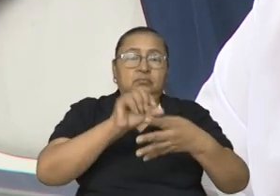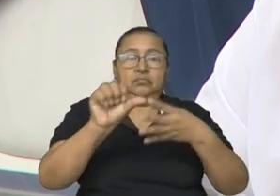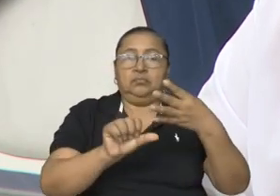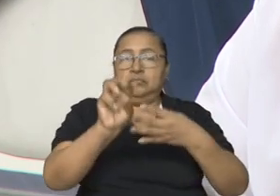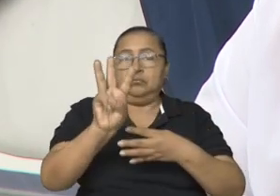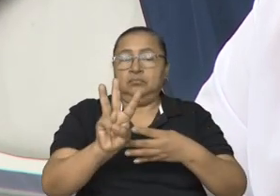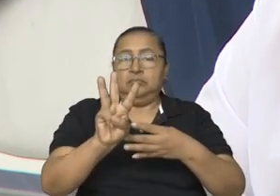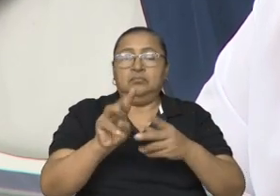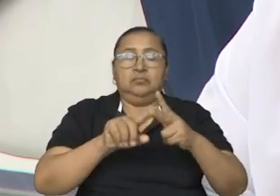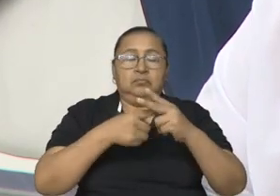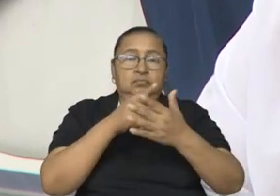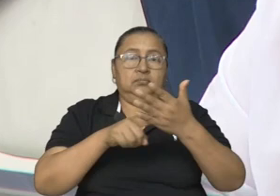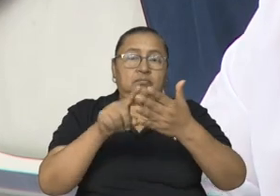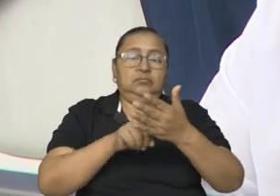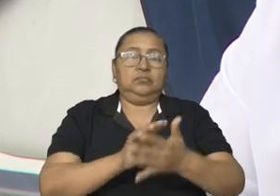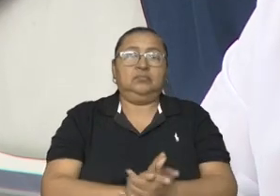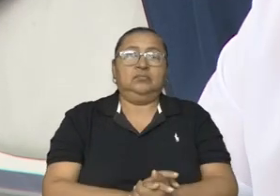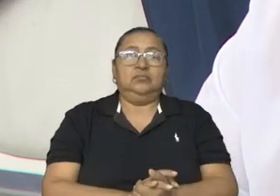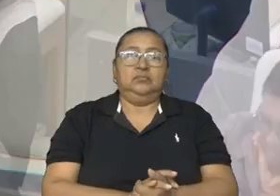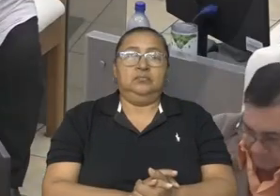artículo tercero. Se abre la votación.